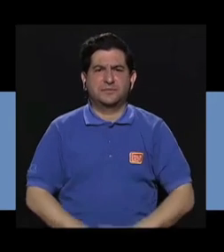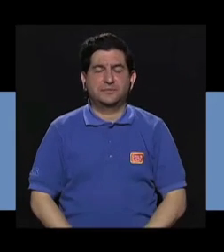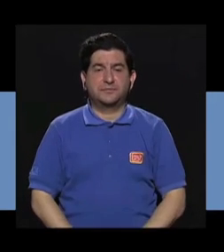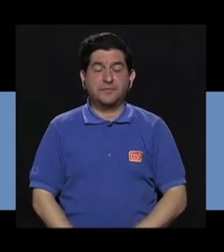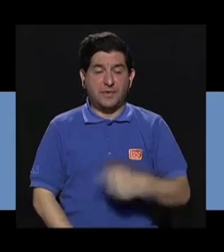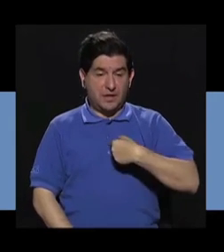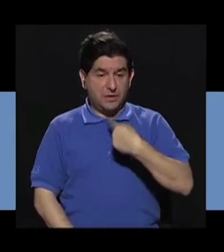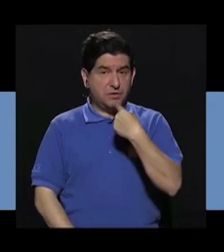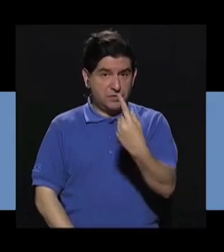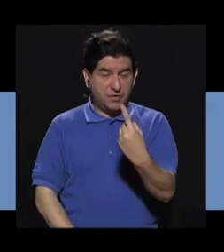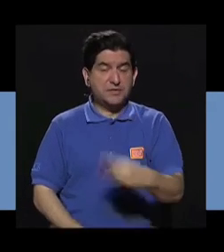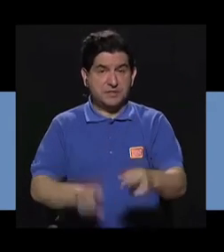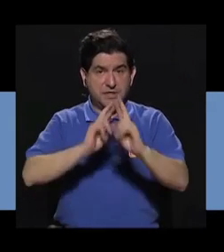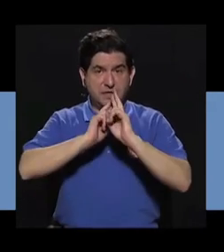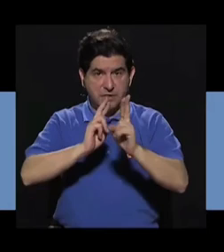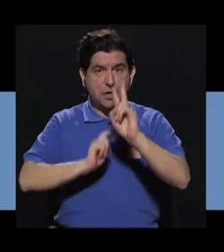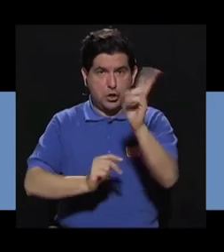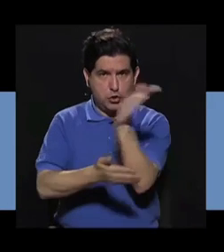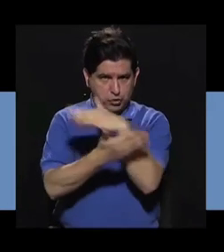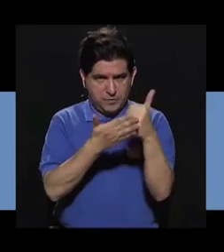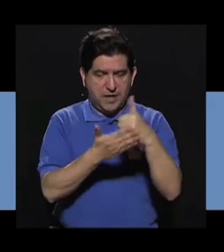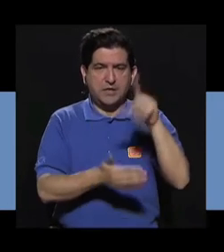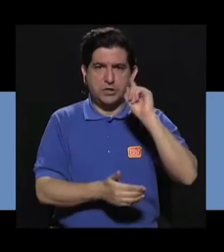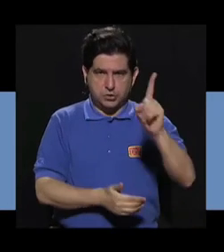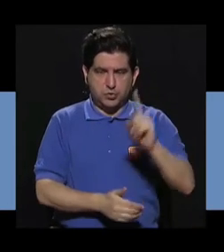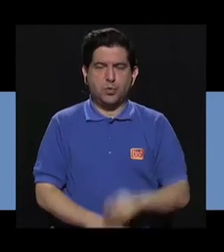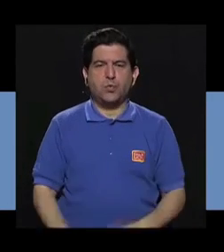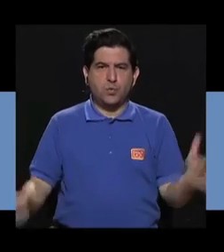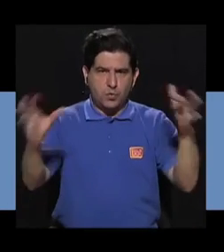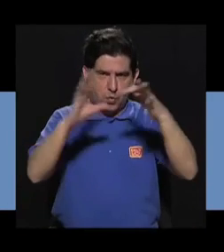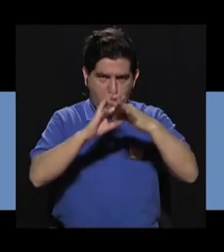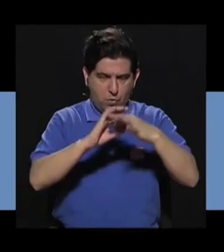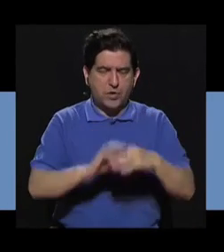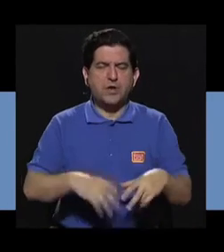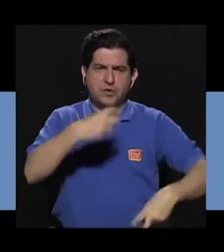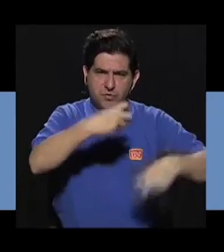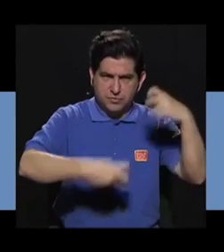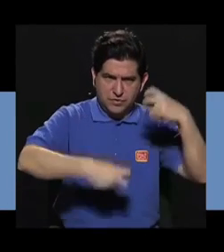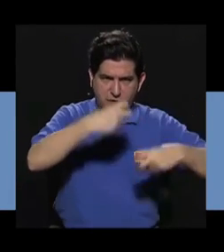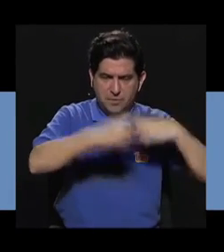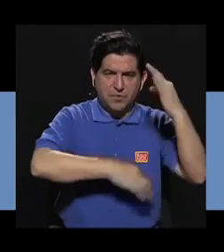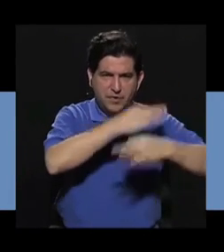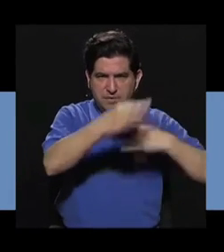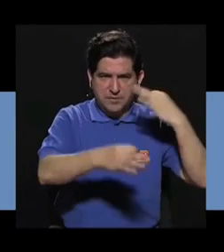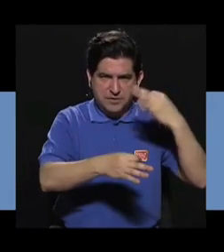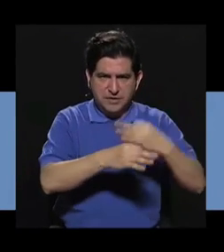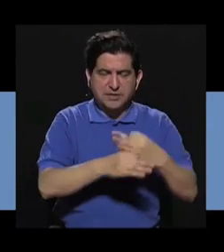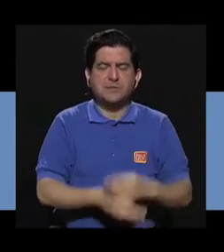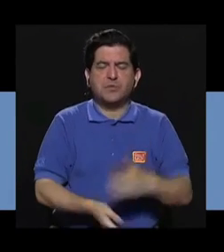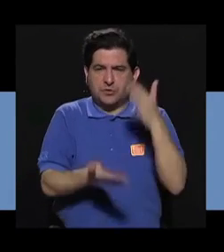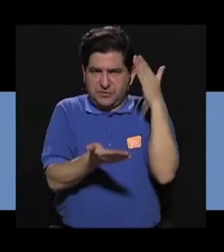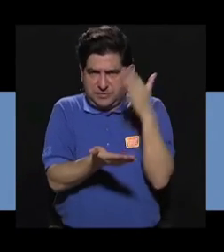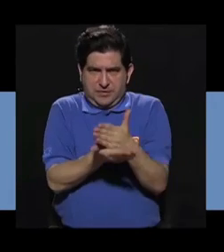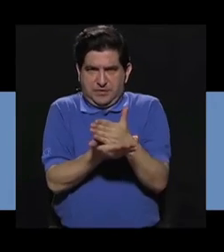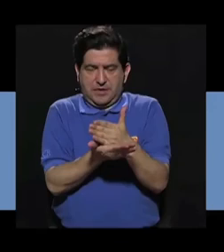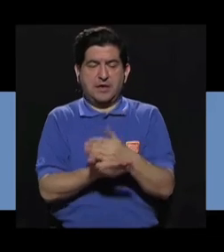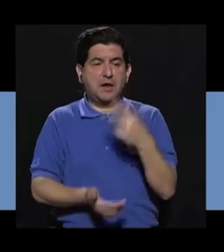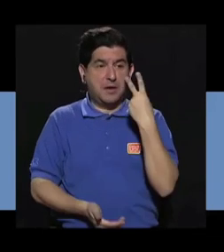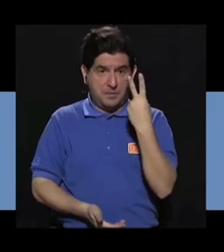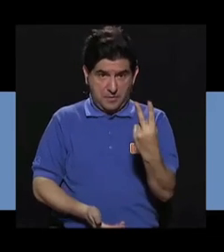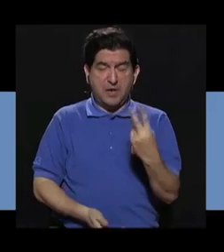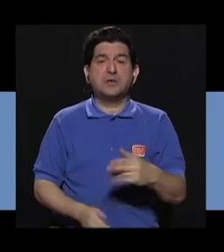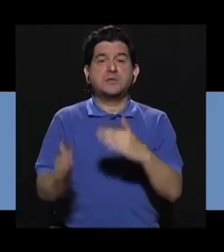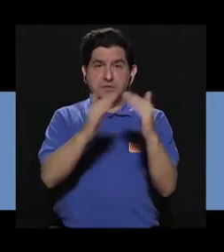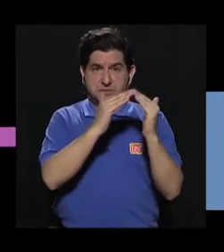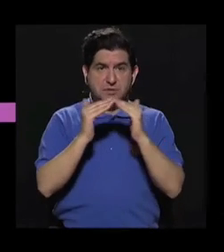Le puedo hacer la respuesta en dos partes. Una es la asociación a estos trastornos de parálisis. Eso se ha visto